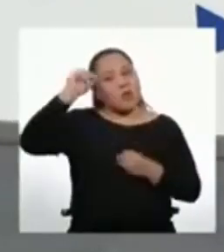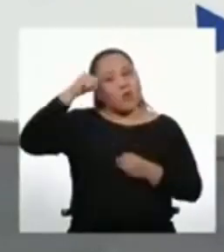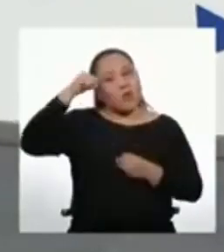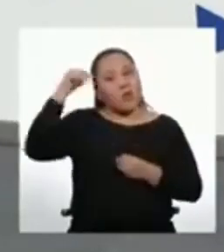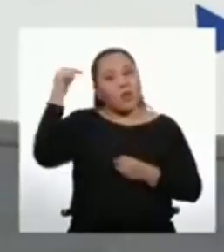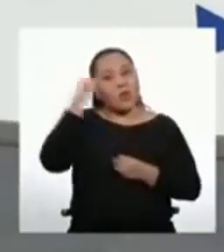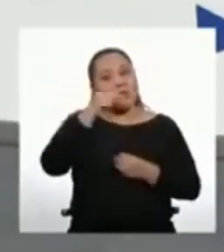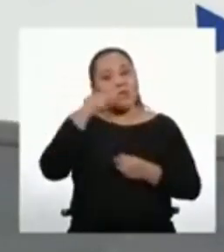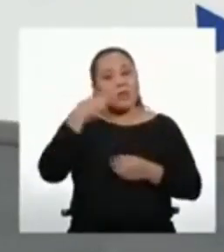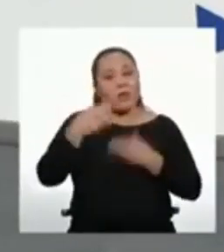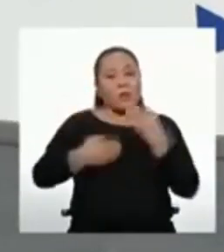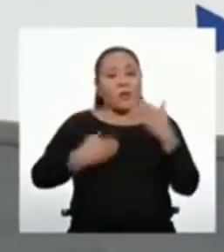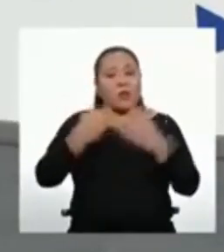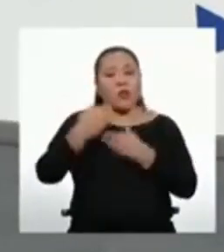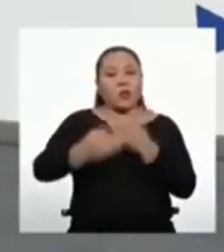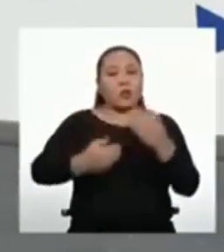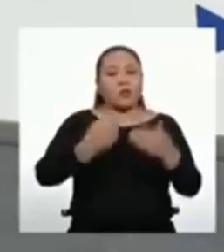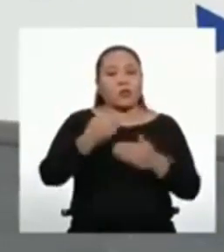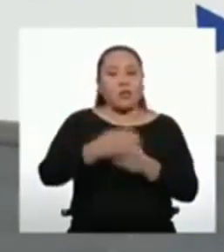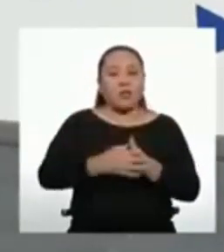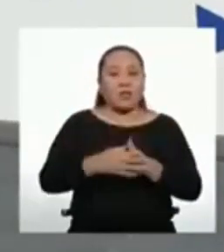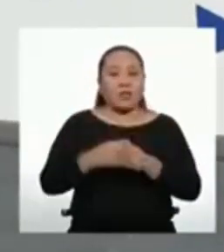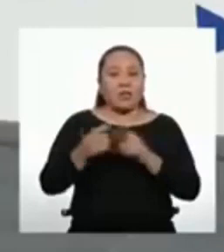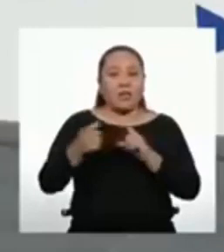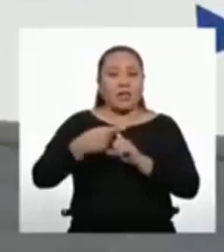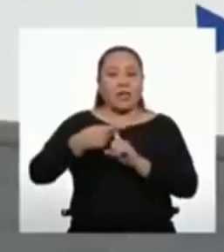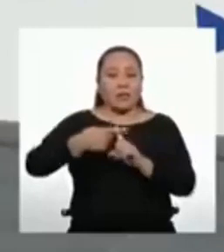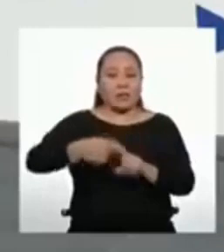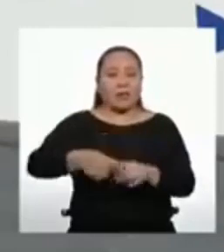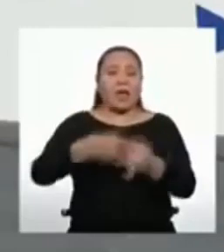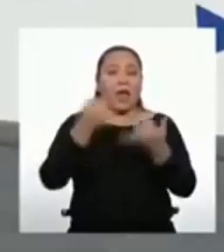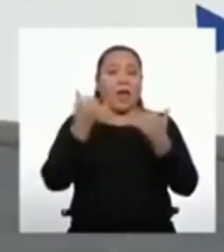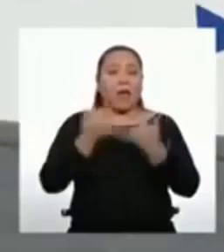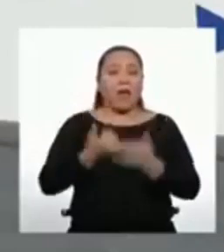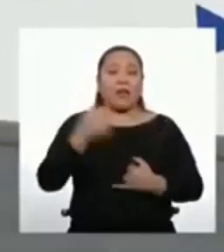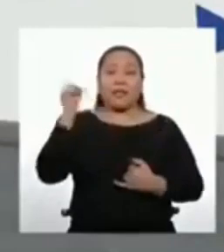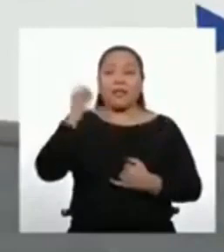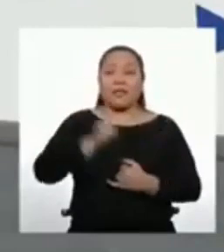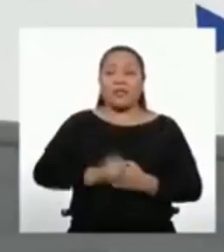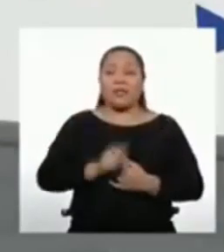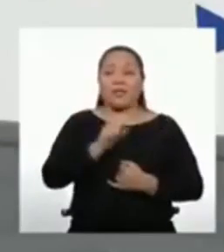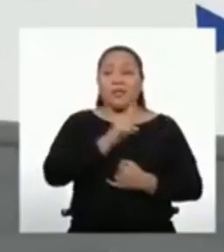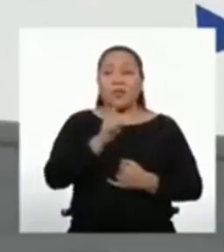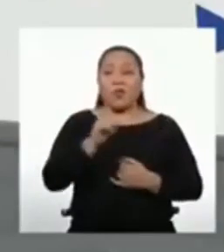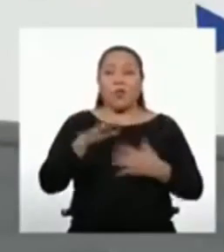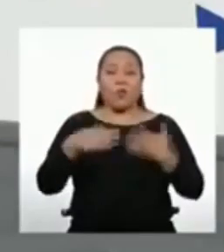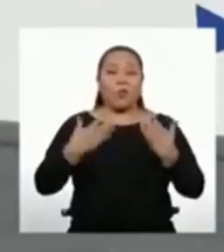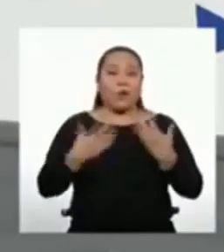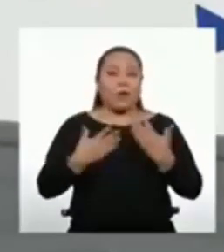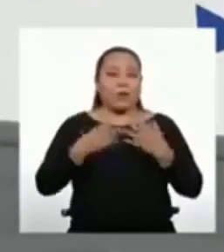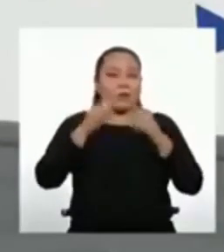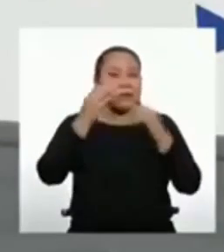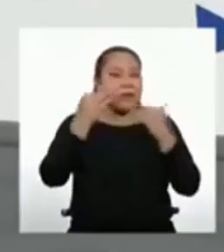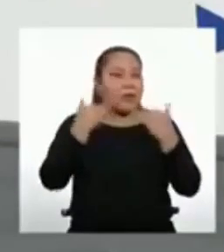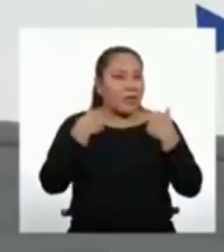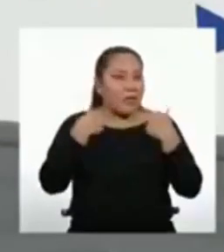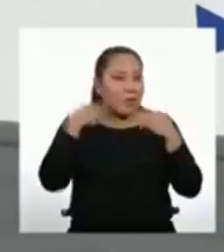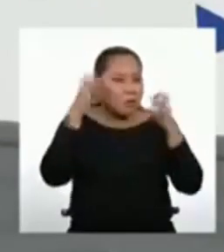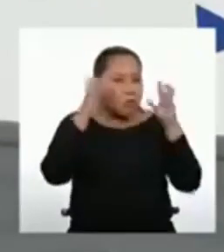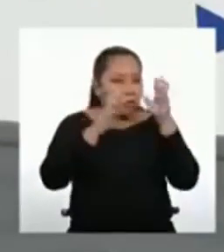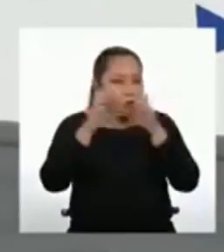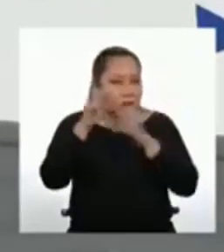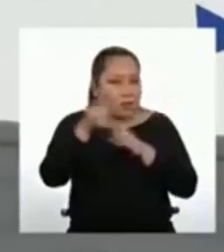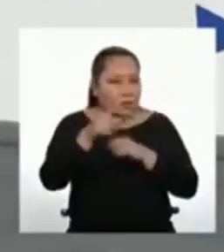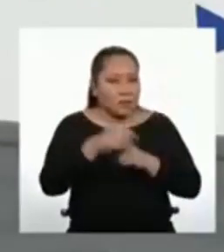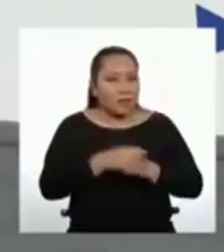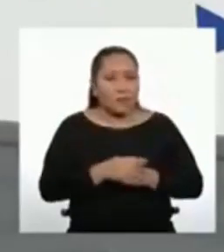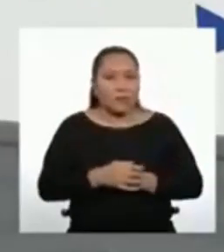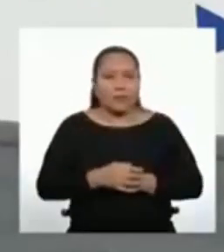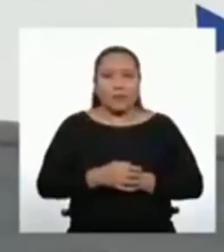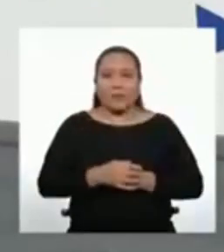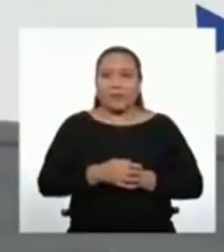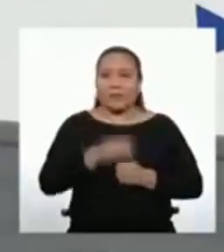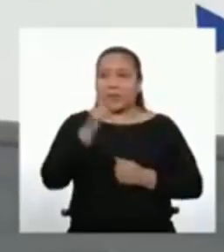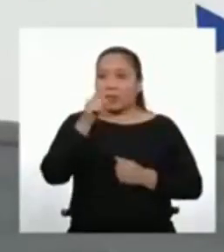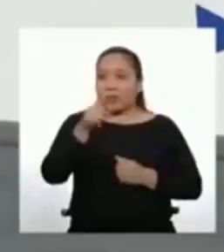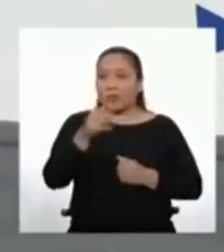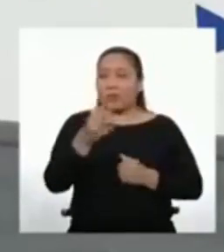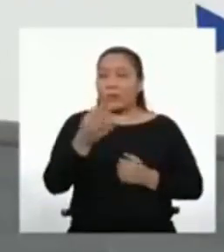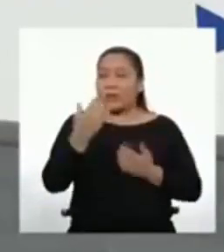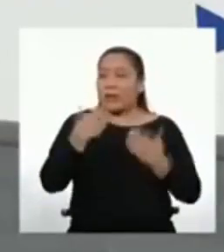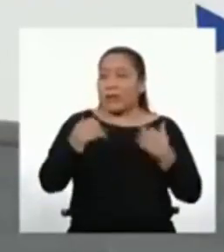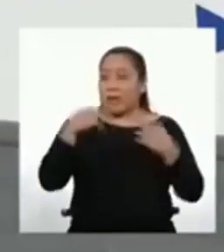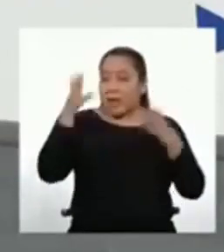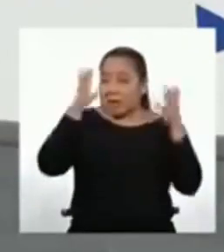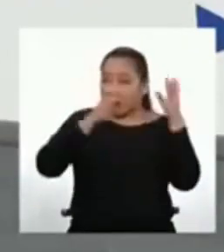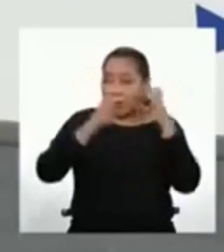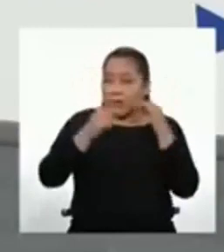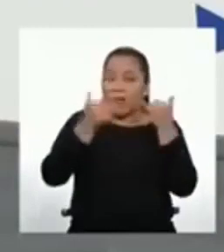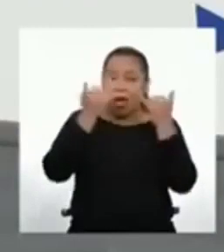esto sobre las progresiones aritméticas. Ahora sí, no puede quedar ninguna duda en casa. Las que quedaban, seguro ya